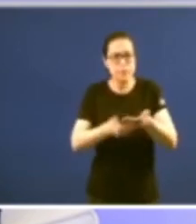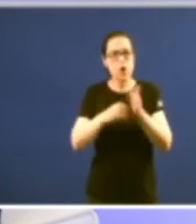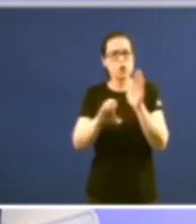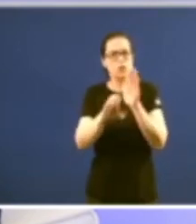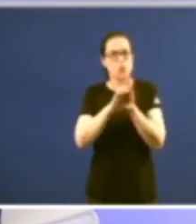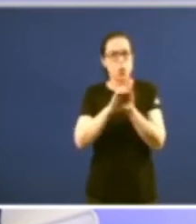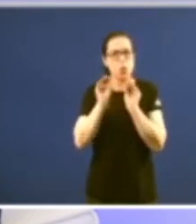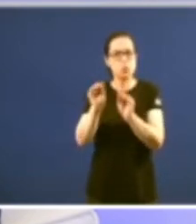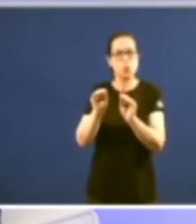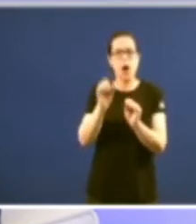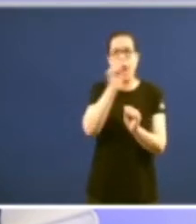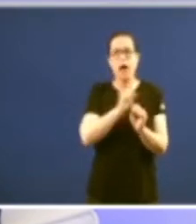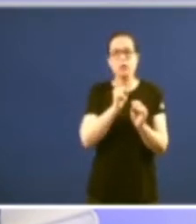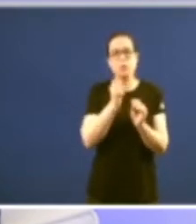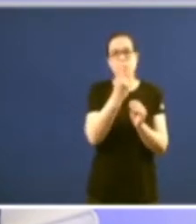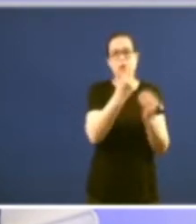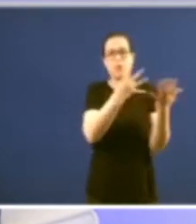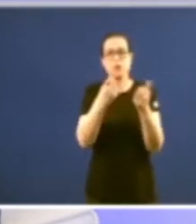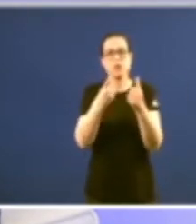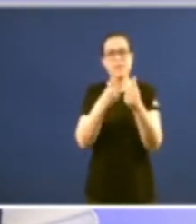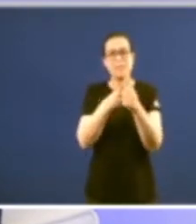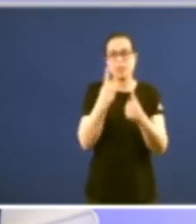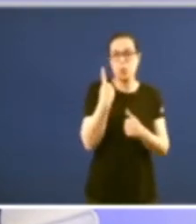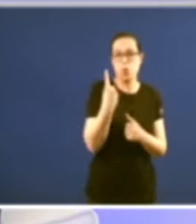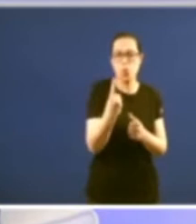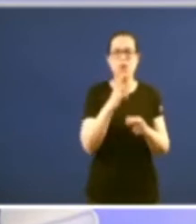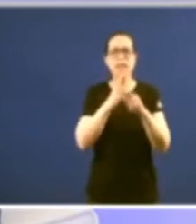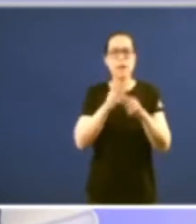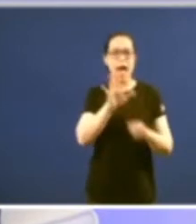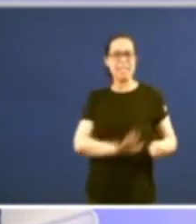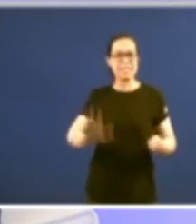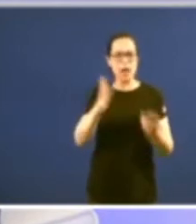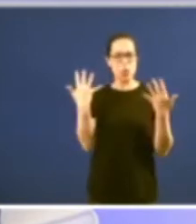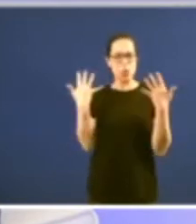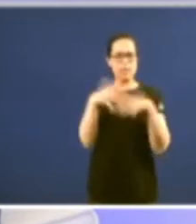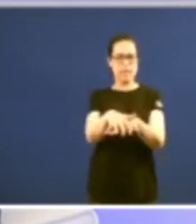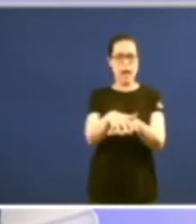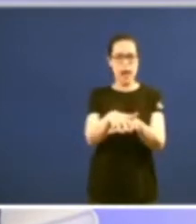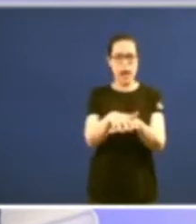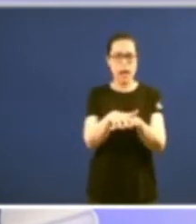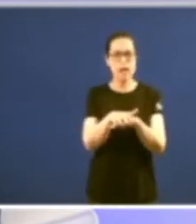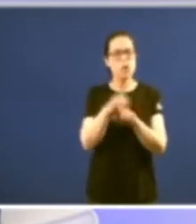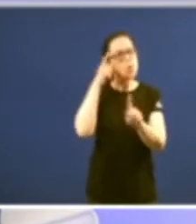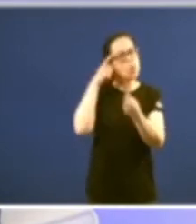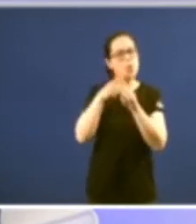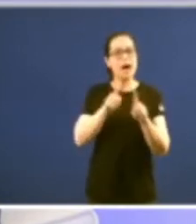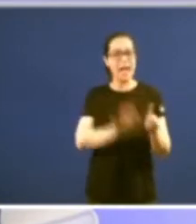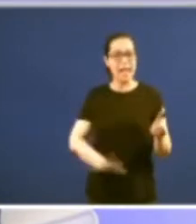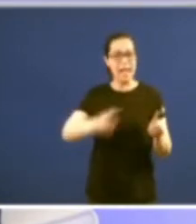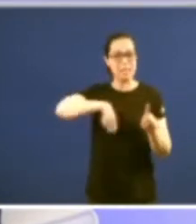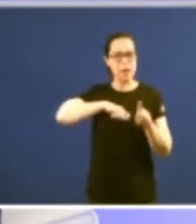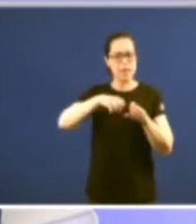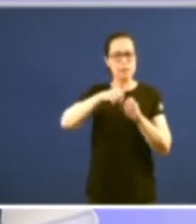do XIX define o Estado como un Estado integral ten a pretensión de descentralizar España non